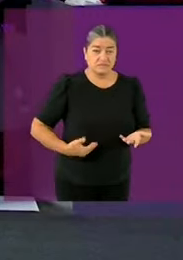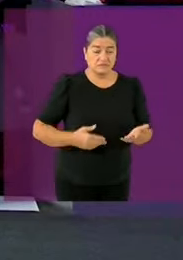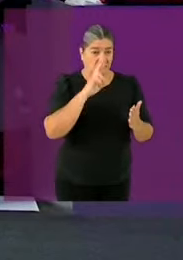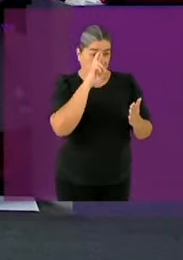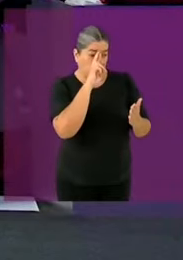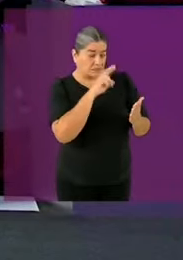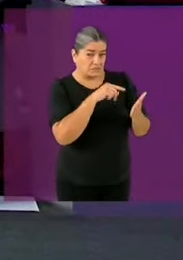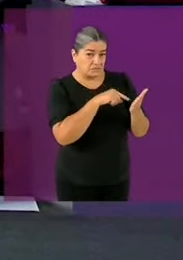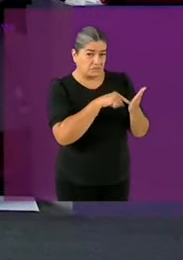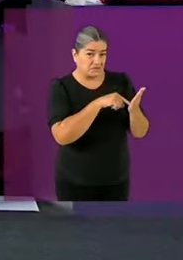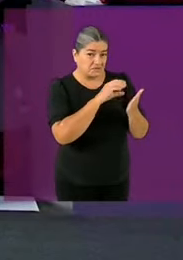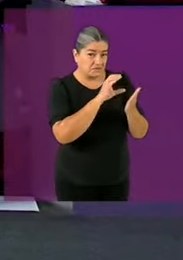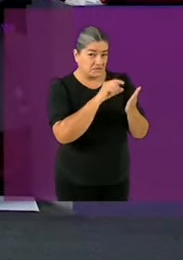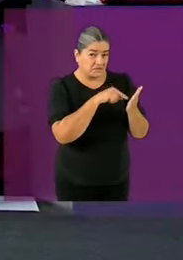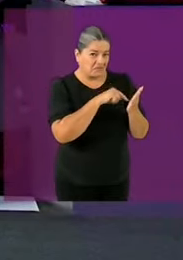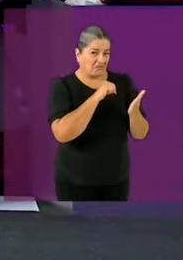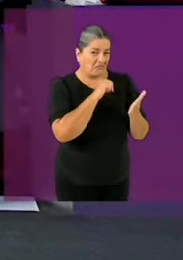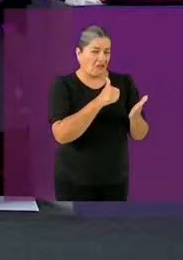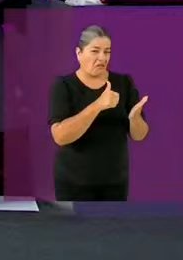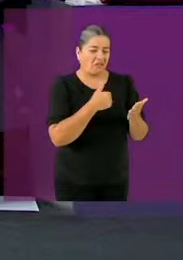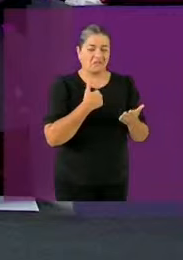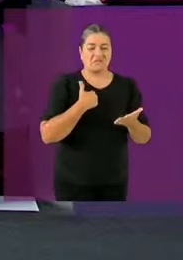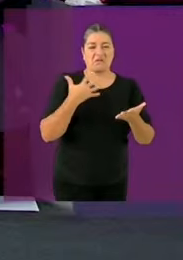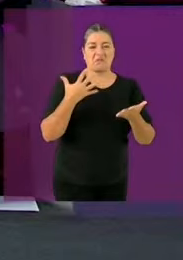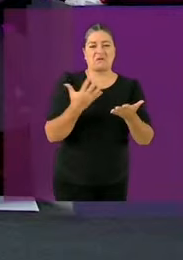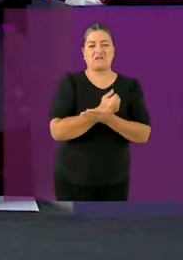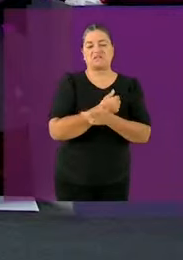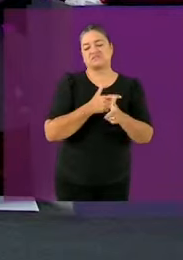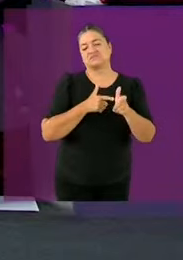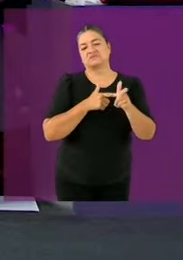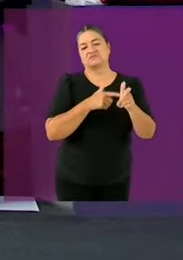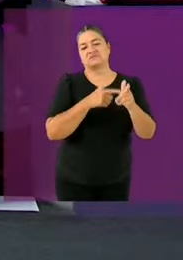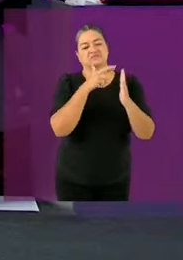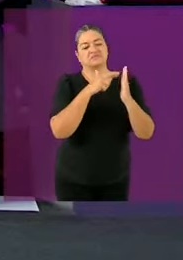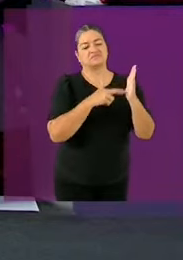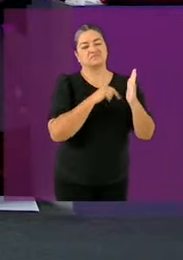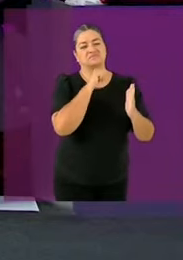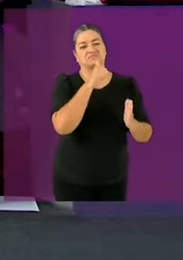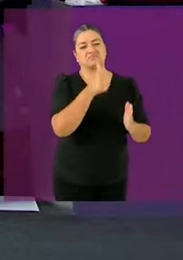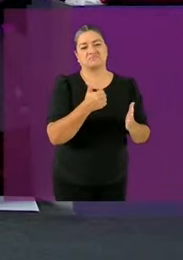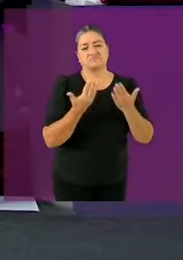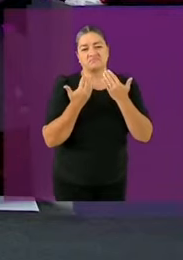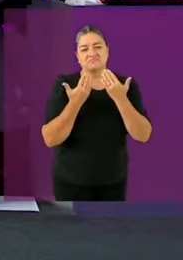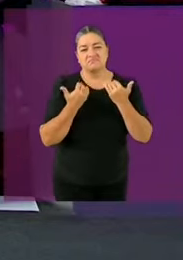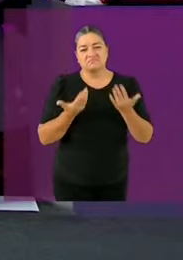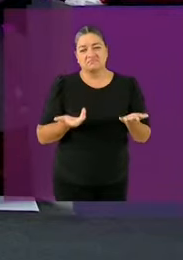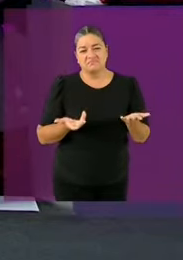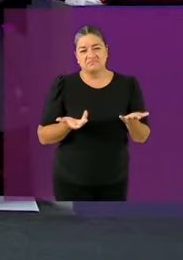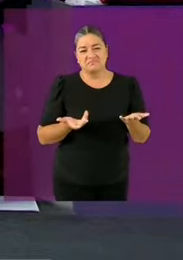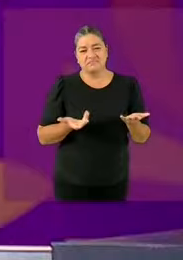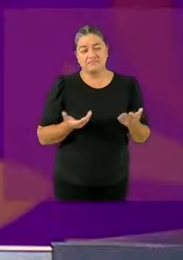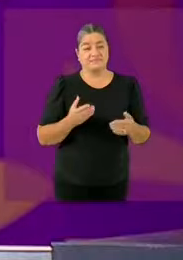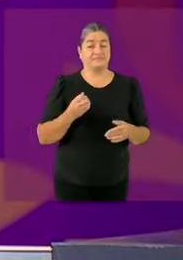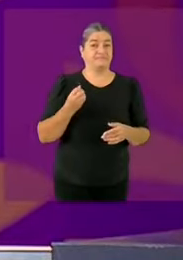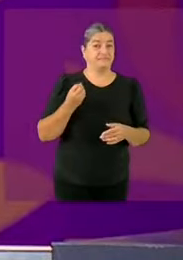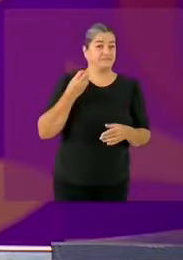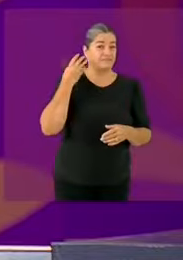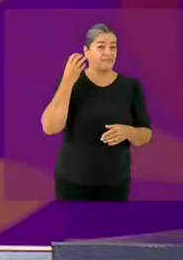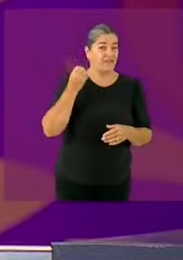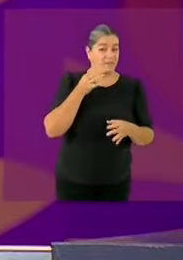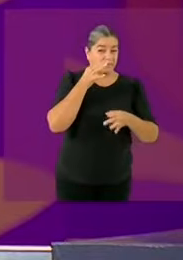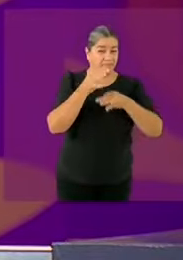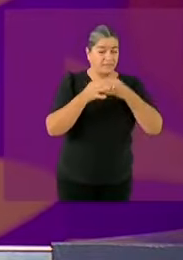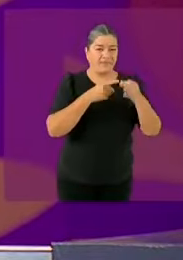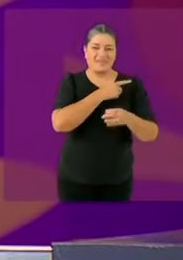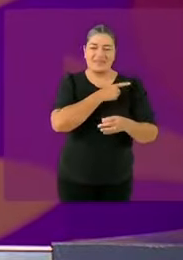una campaña austera, una campaña que respete la legalidad y los tiempos legales. Y además, se debe de enfrentar con